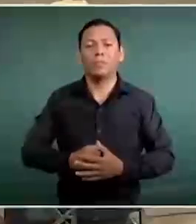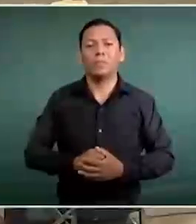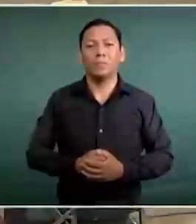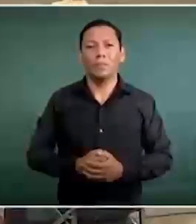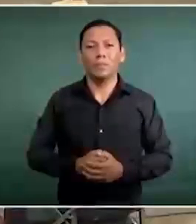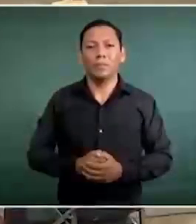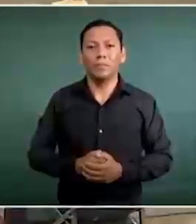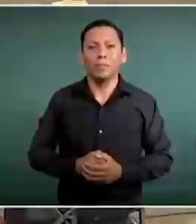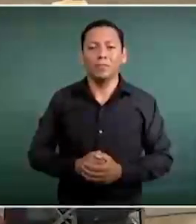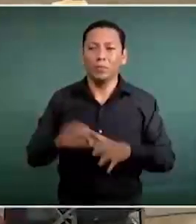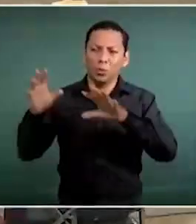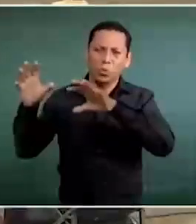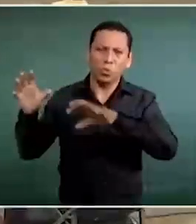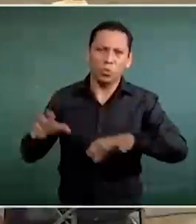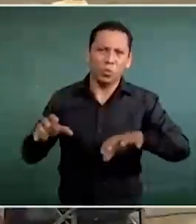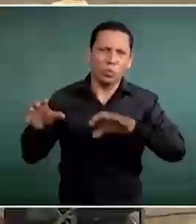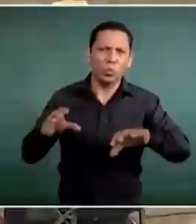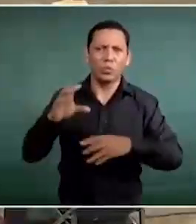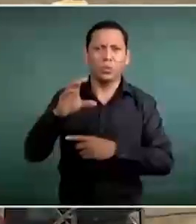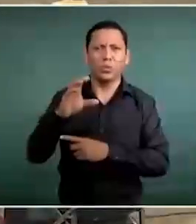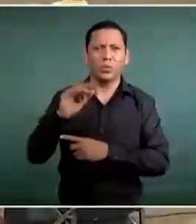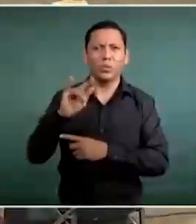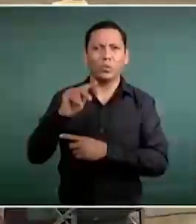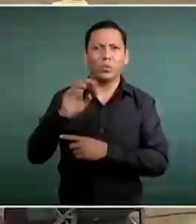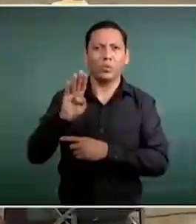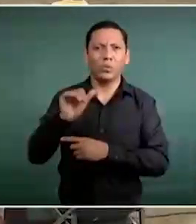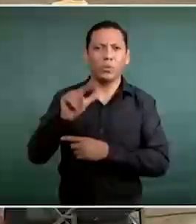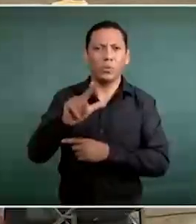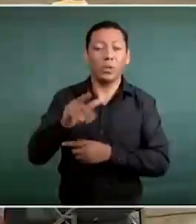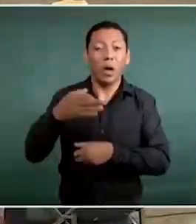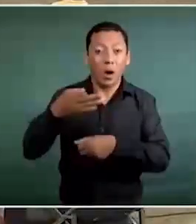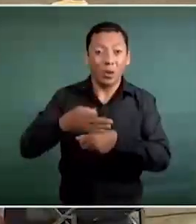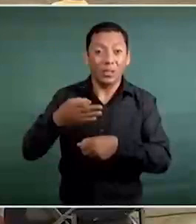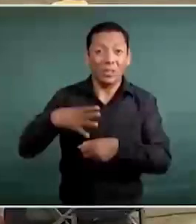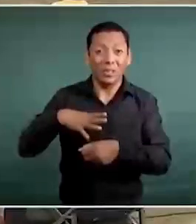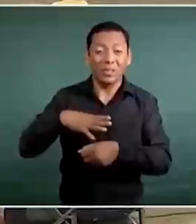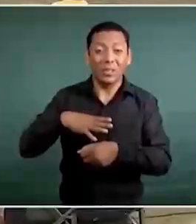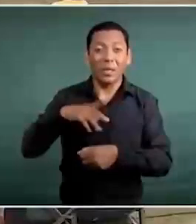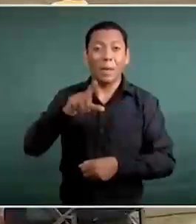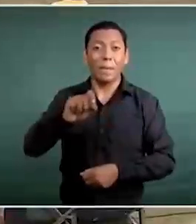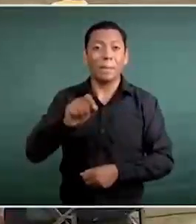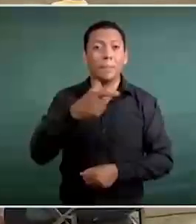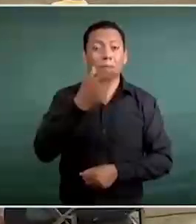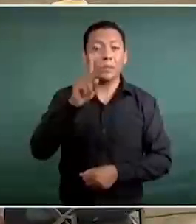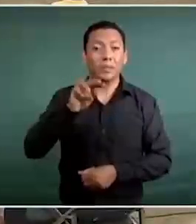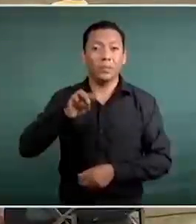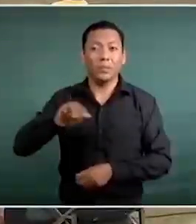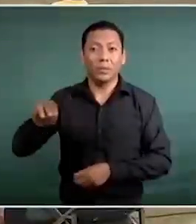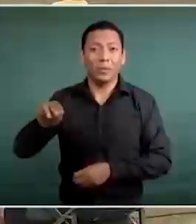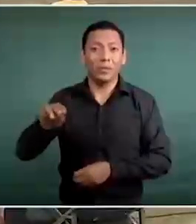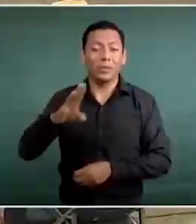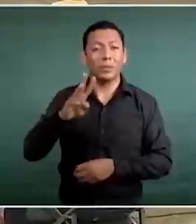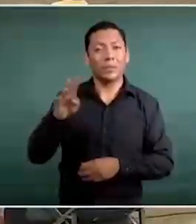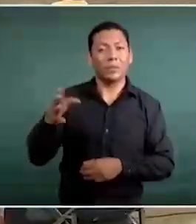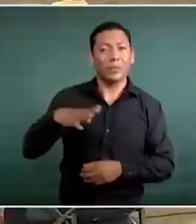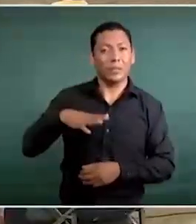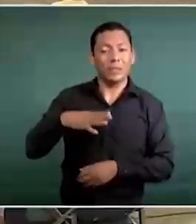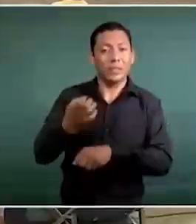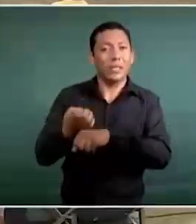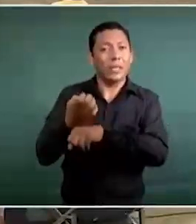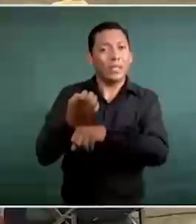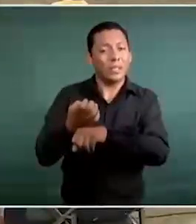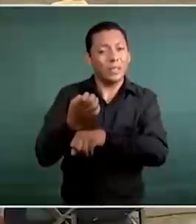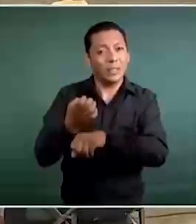La tormenta tropical Cristóbal se encuentra en este momento a 27 kilómetros este-noreste de Balancán en el estado